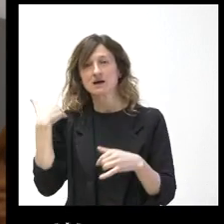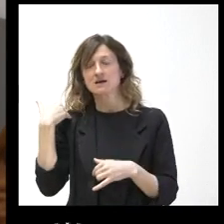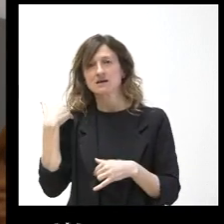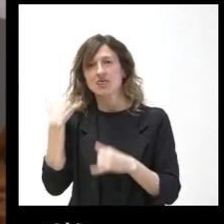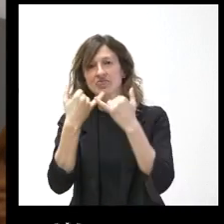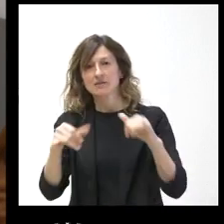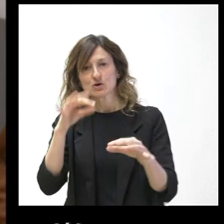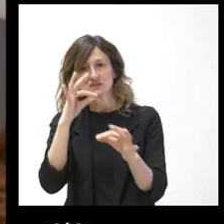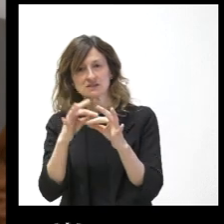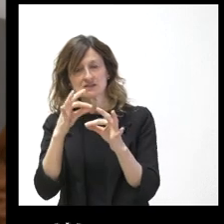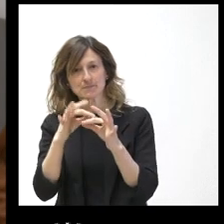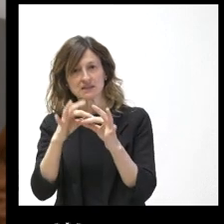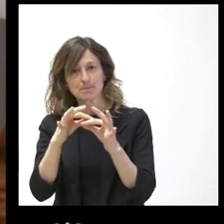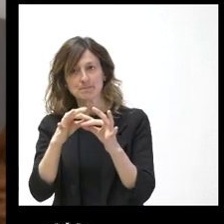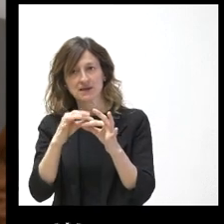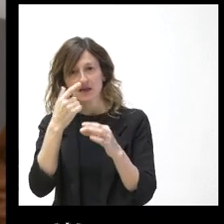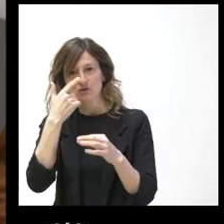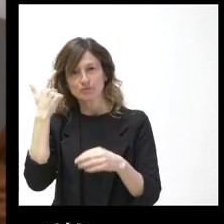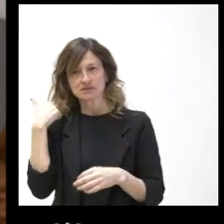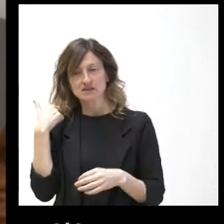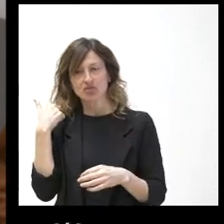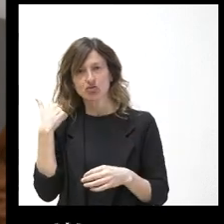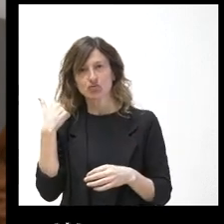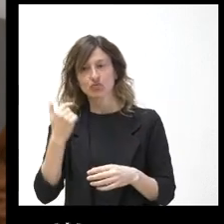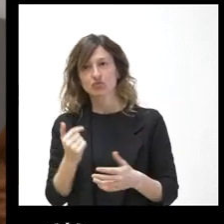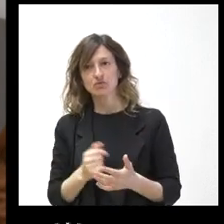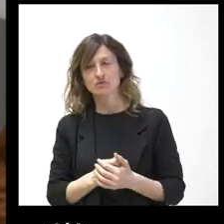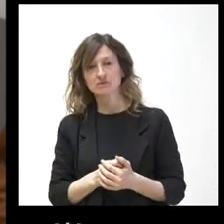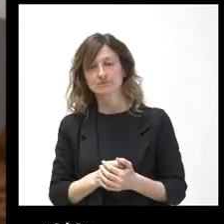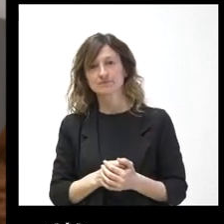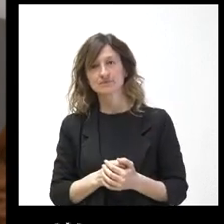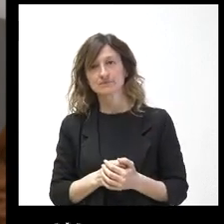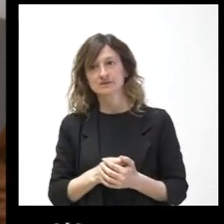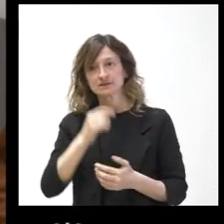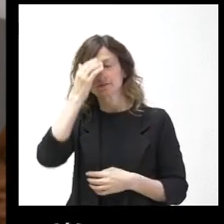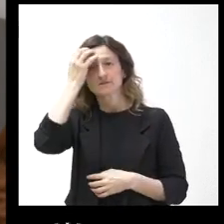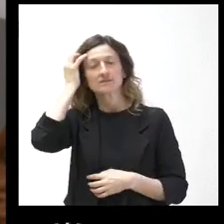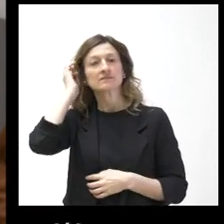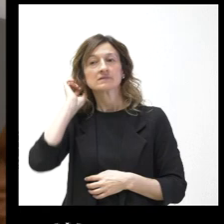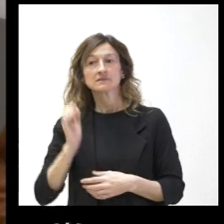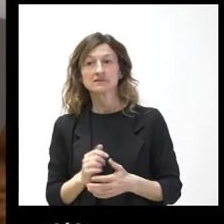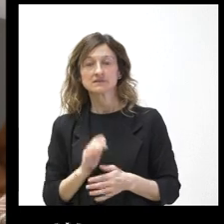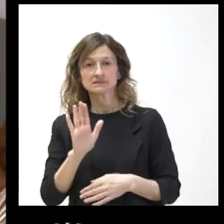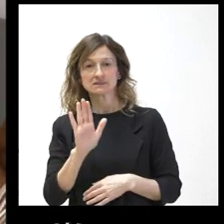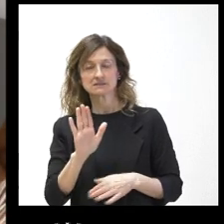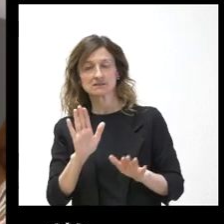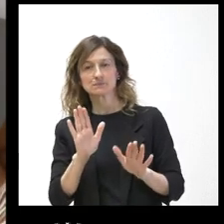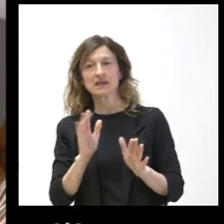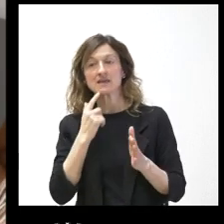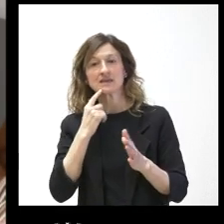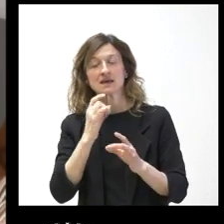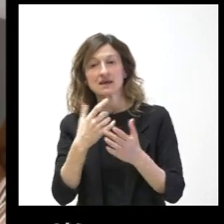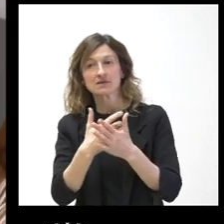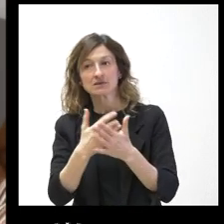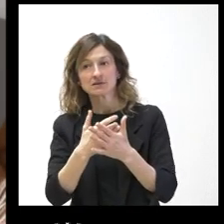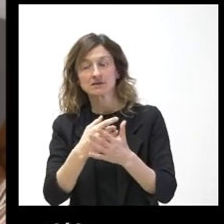septiembre el debate del estado de la comunidad. Sí, bueno, el año pasado yo creo que… Sí, una aclaración.